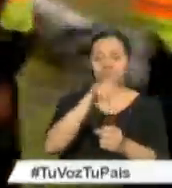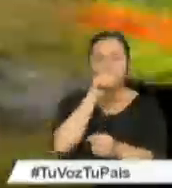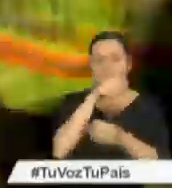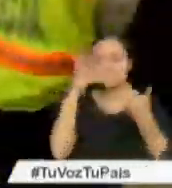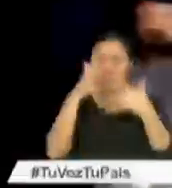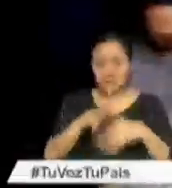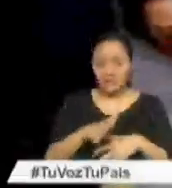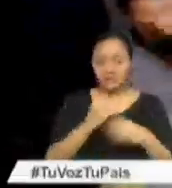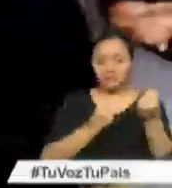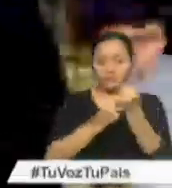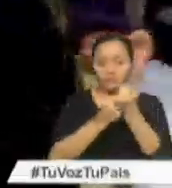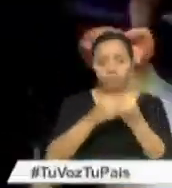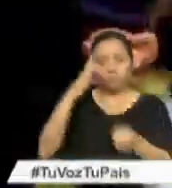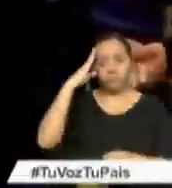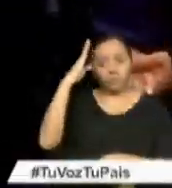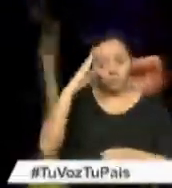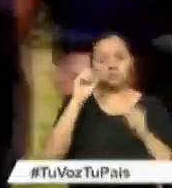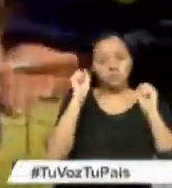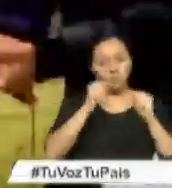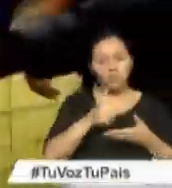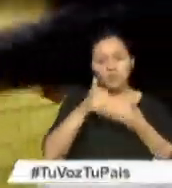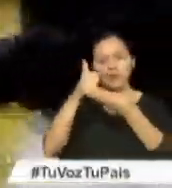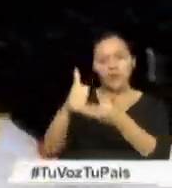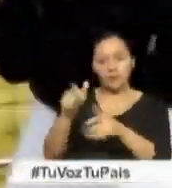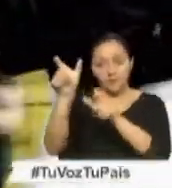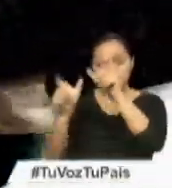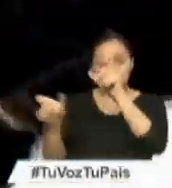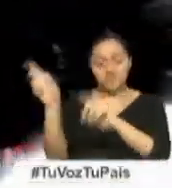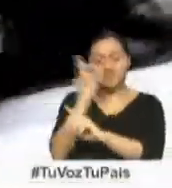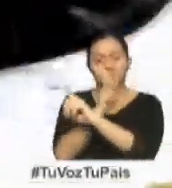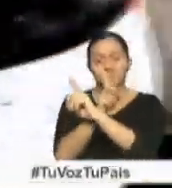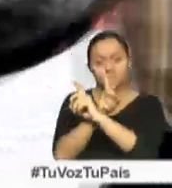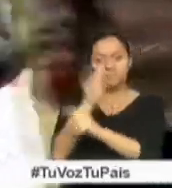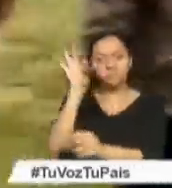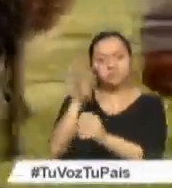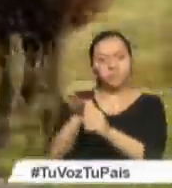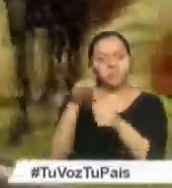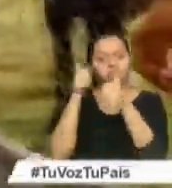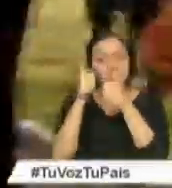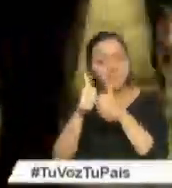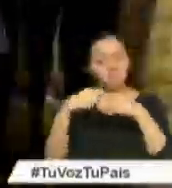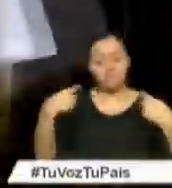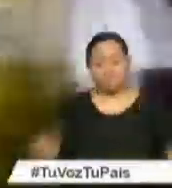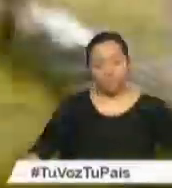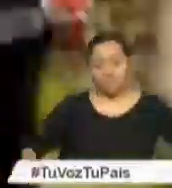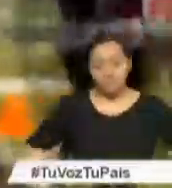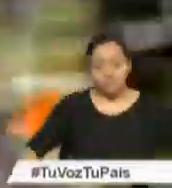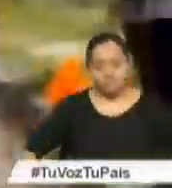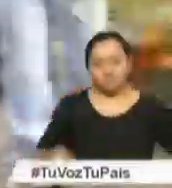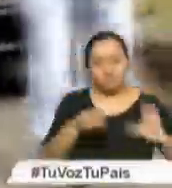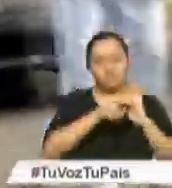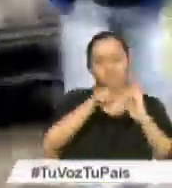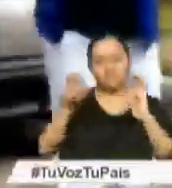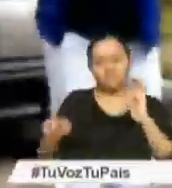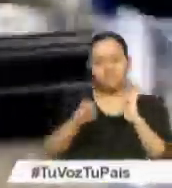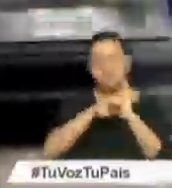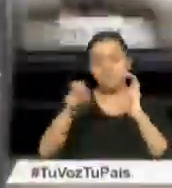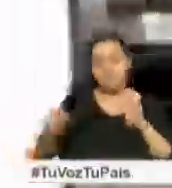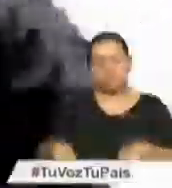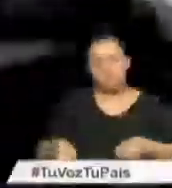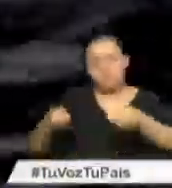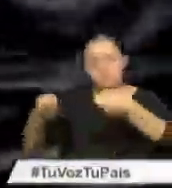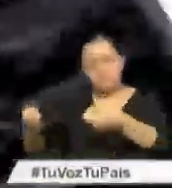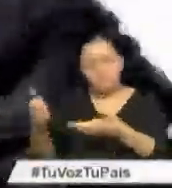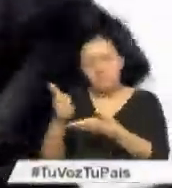mediante su personal se podrá ayudar a que las personas con discapacidad que usan sillas de rueda desciendan desde los